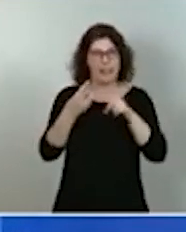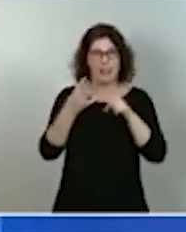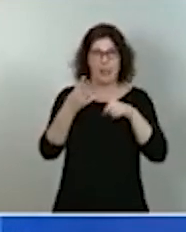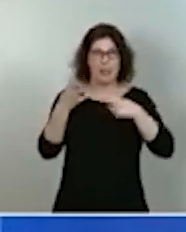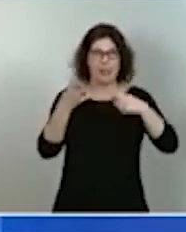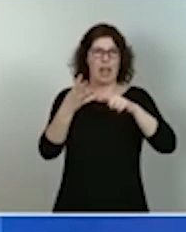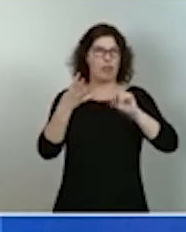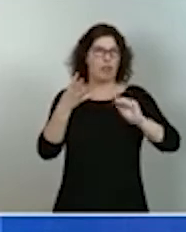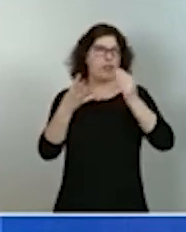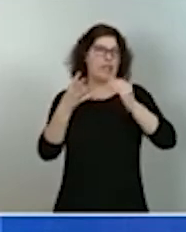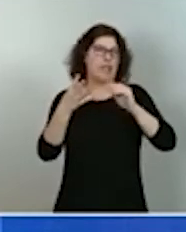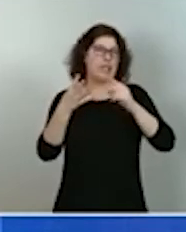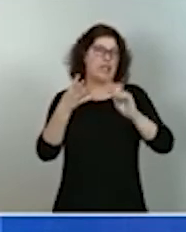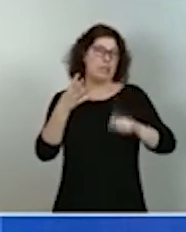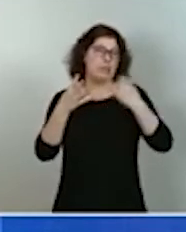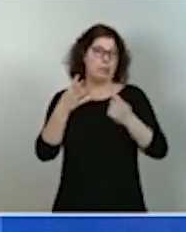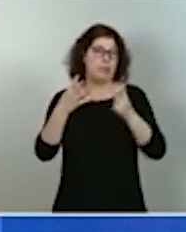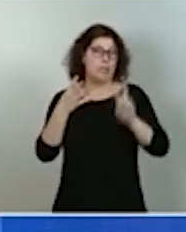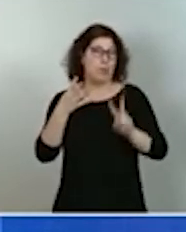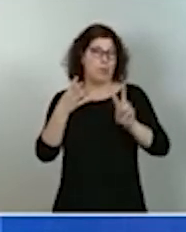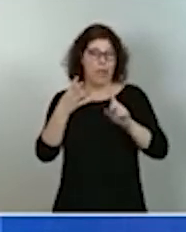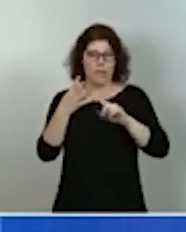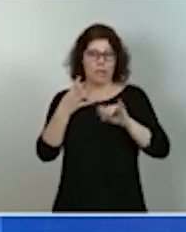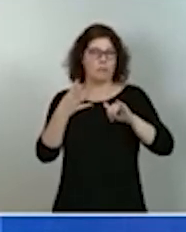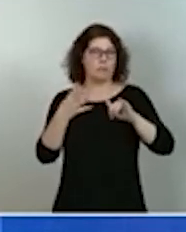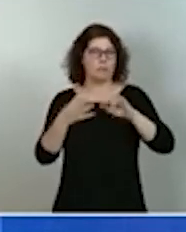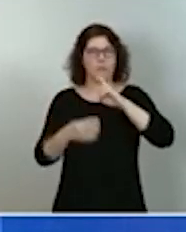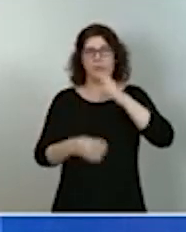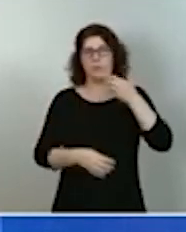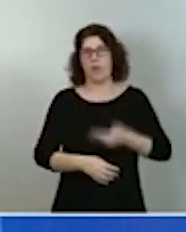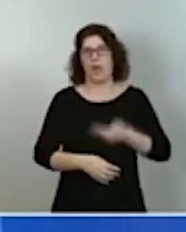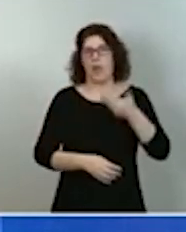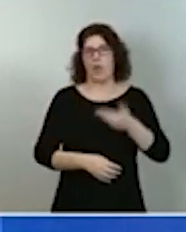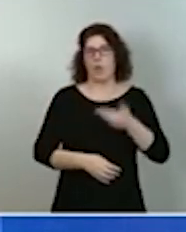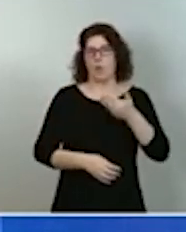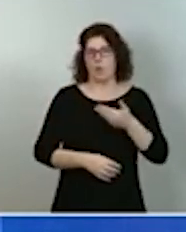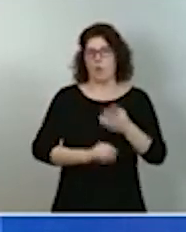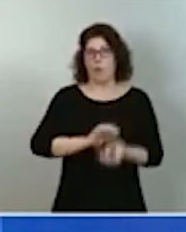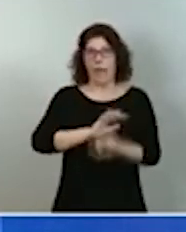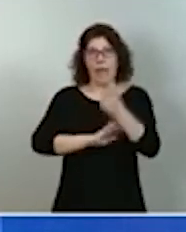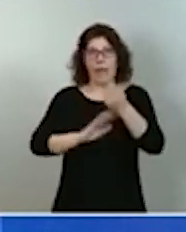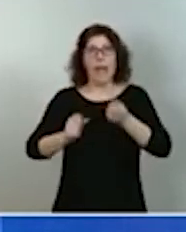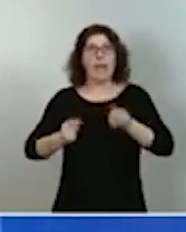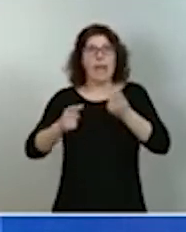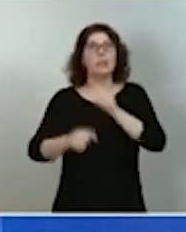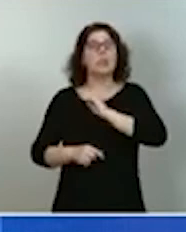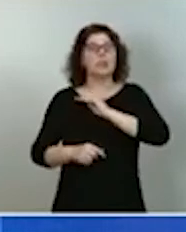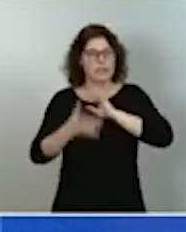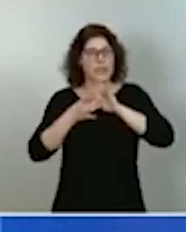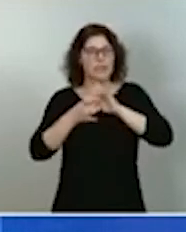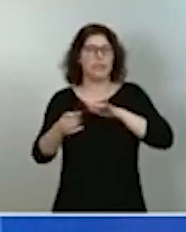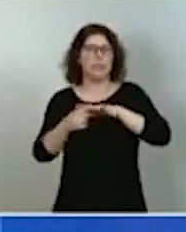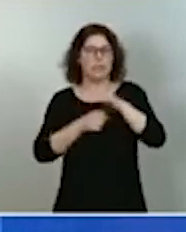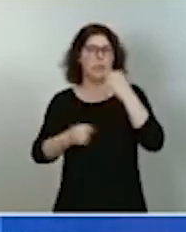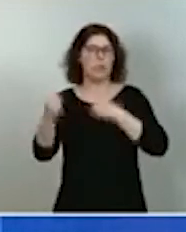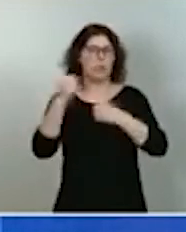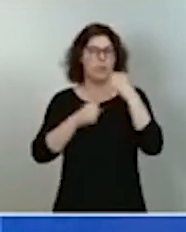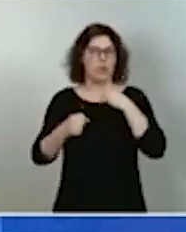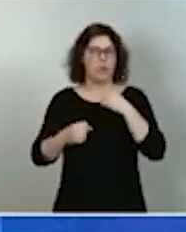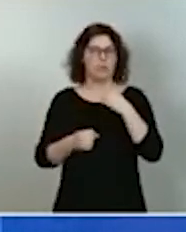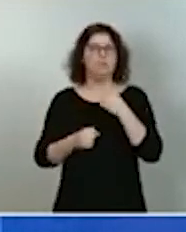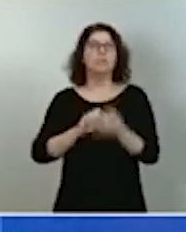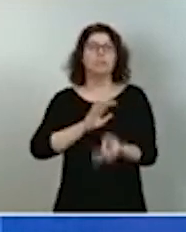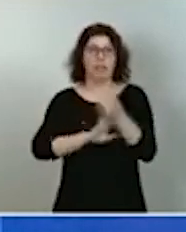ya generan un gran valor añadido, generan inversiones con impacto notable en la actividad económica y generan nuevo empleo.